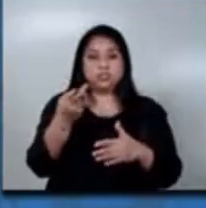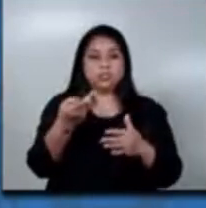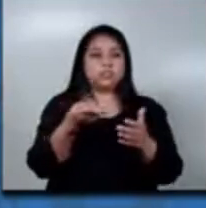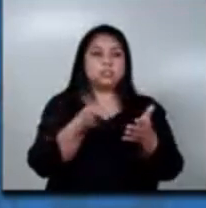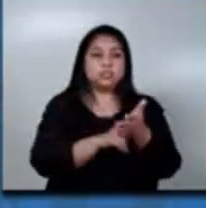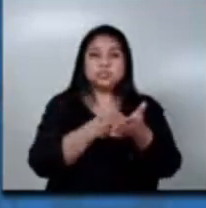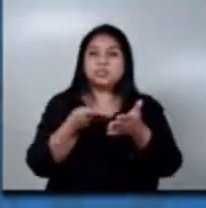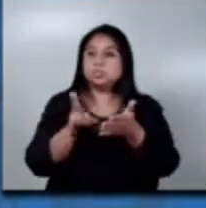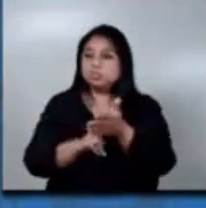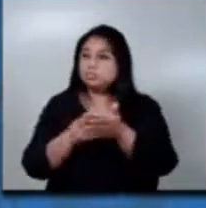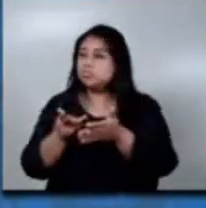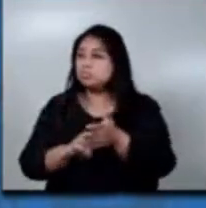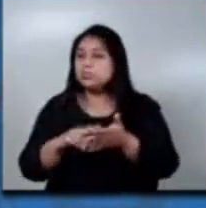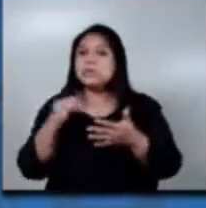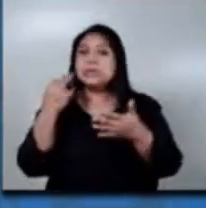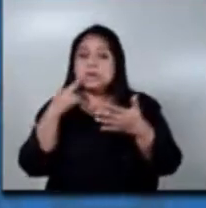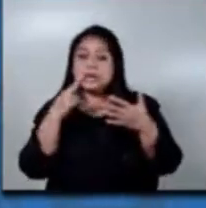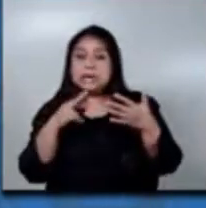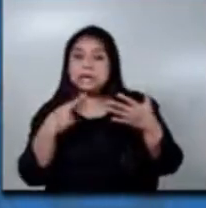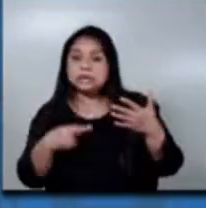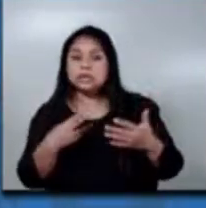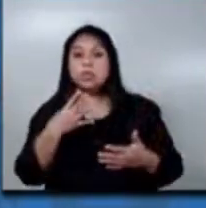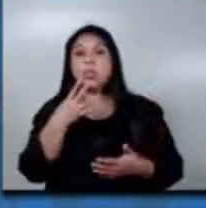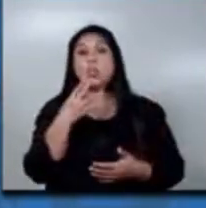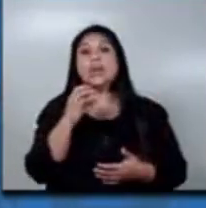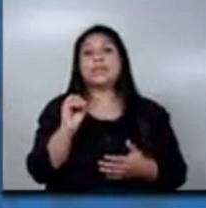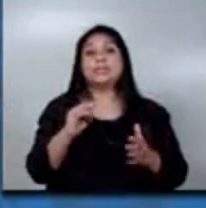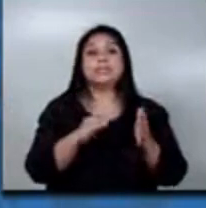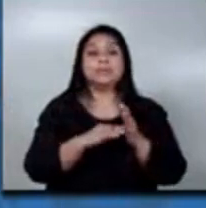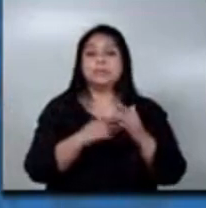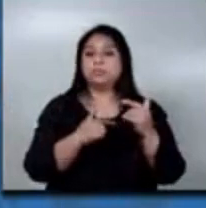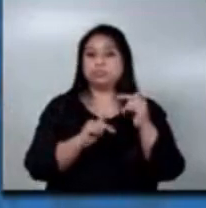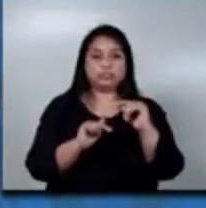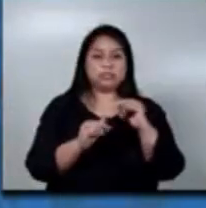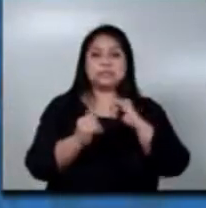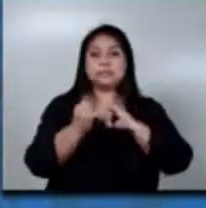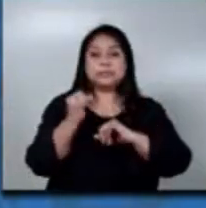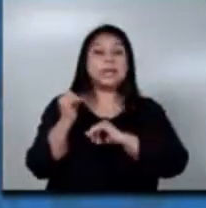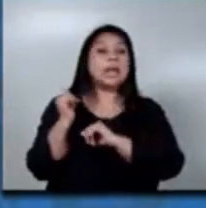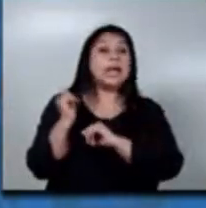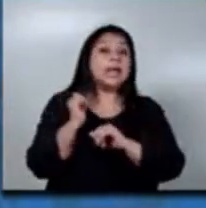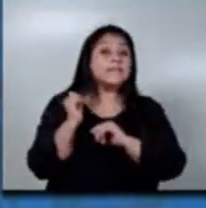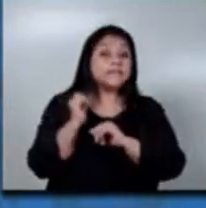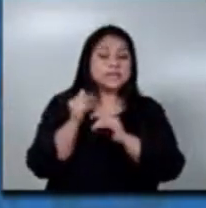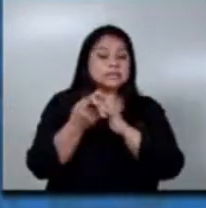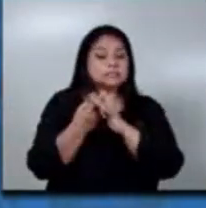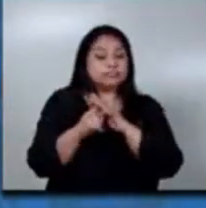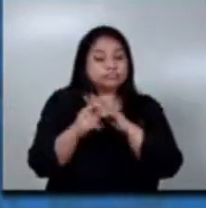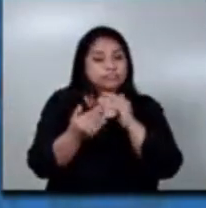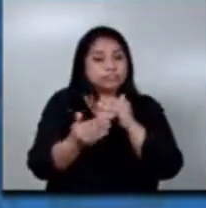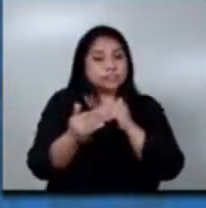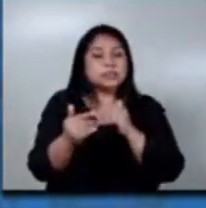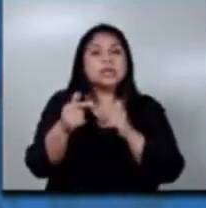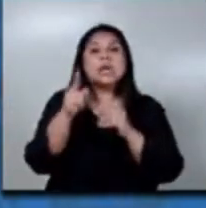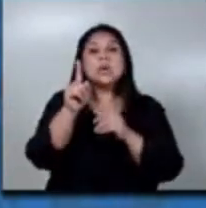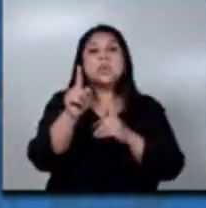de cuarenta mil agricultores, el cual finaliza en el mes de abril, para que inicie su cobertura a partir del uno de mayo